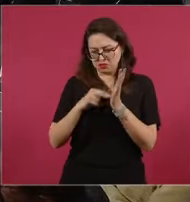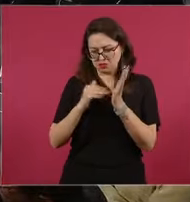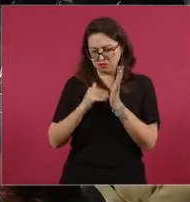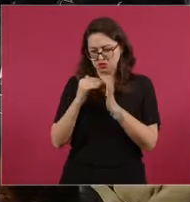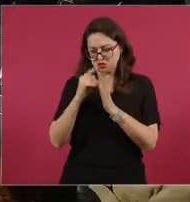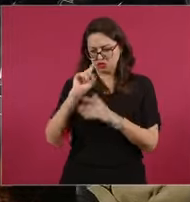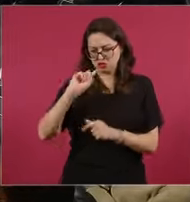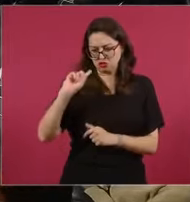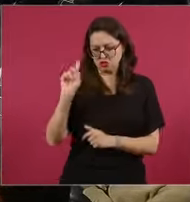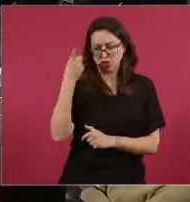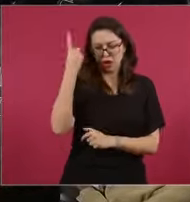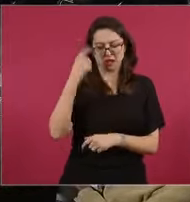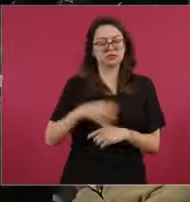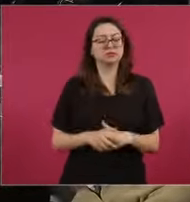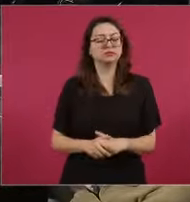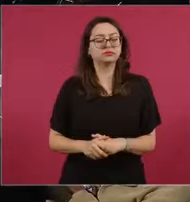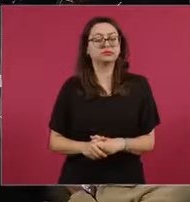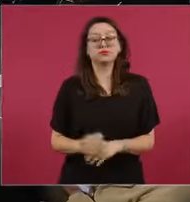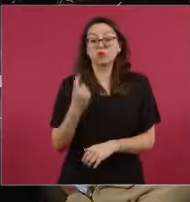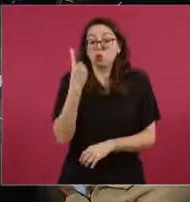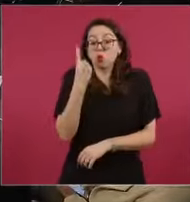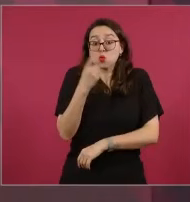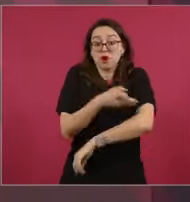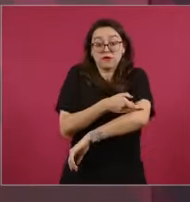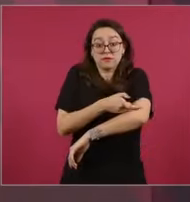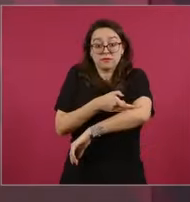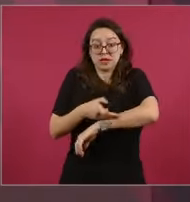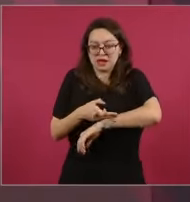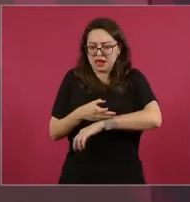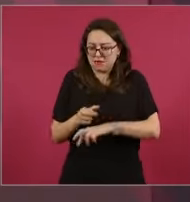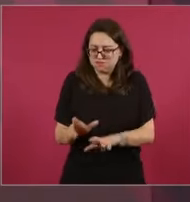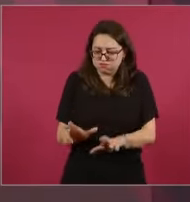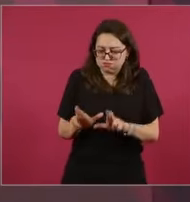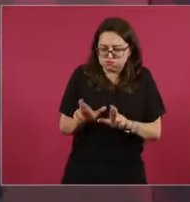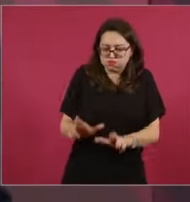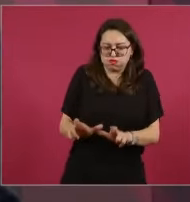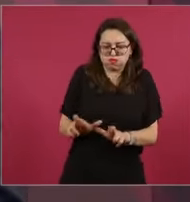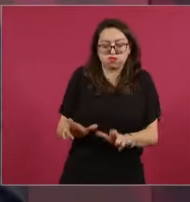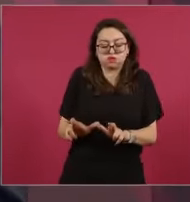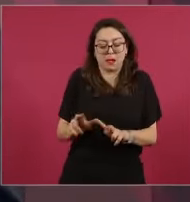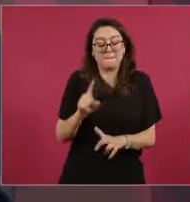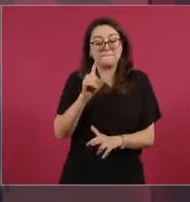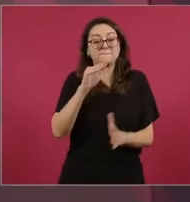en la lista. Una, en el 88,